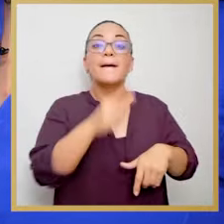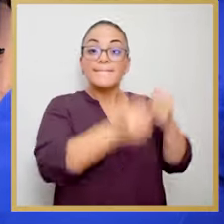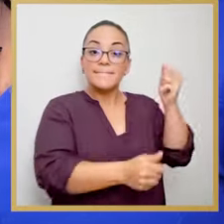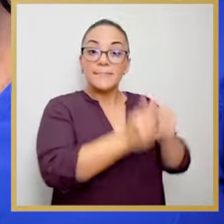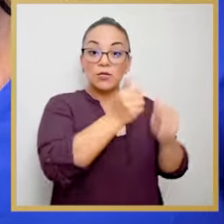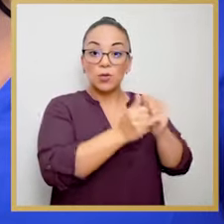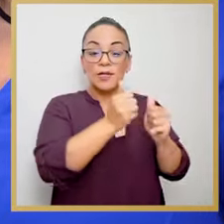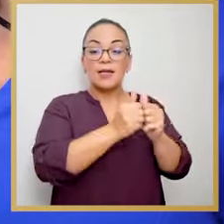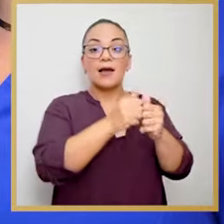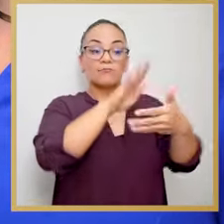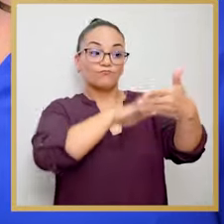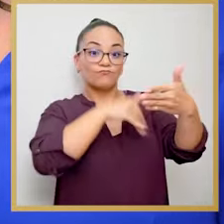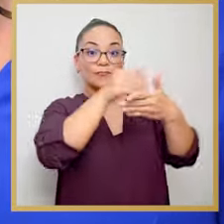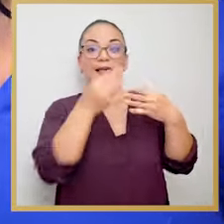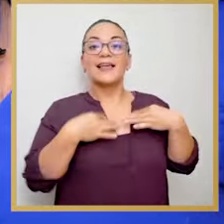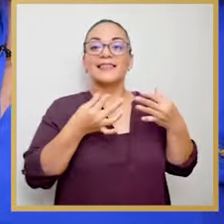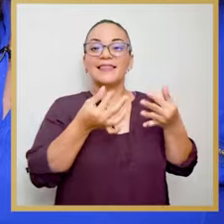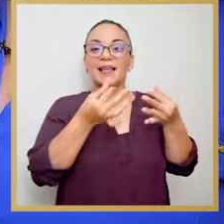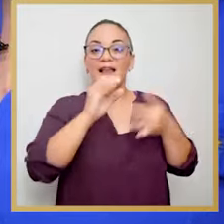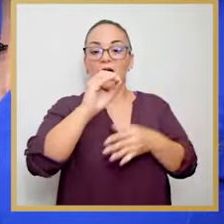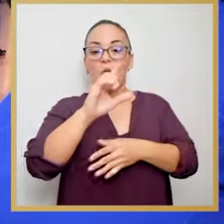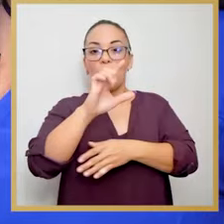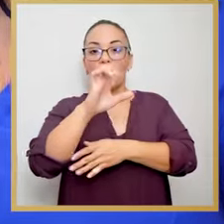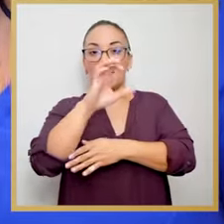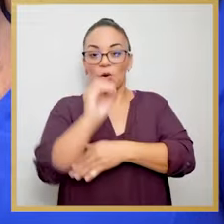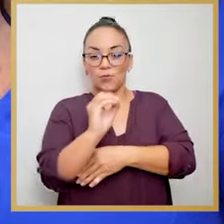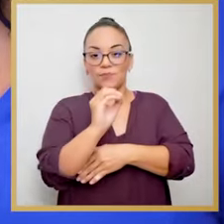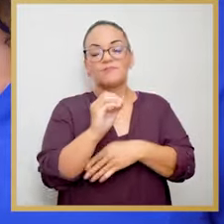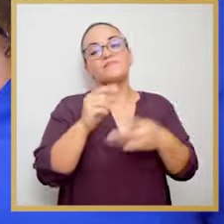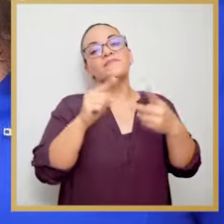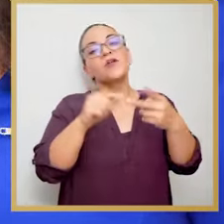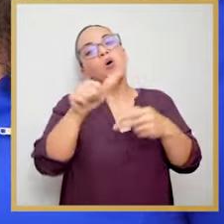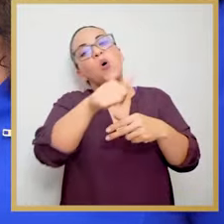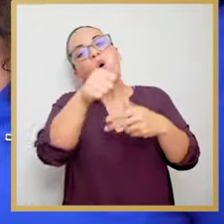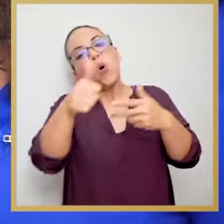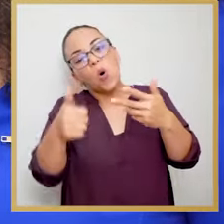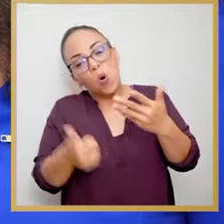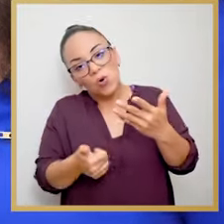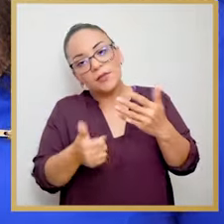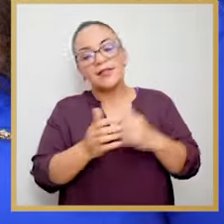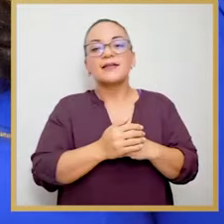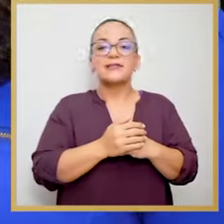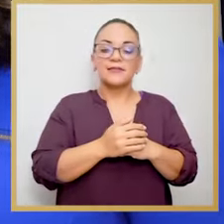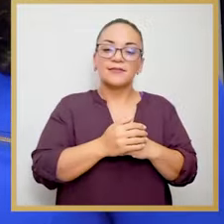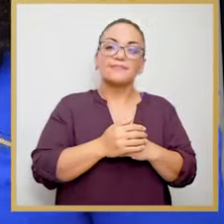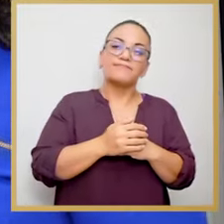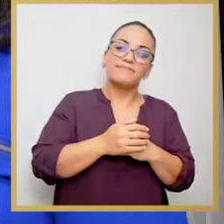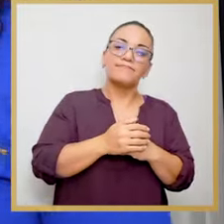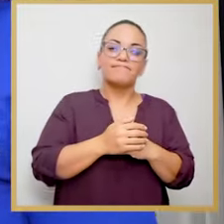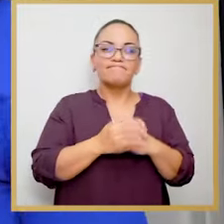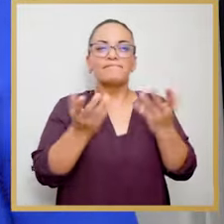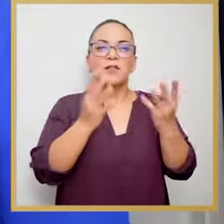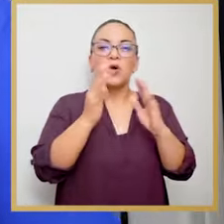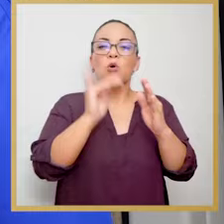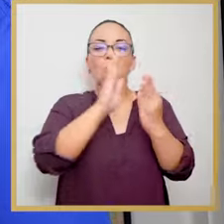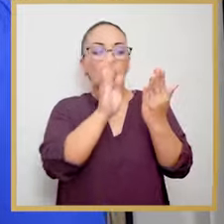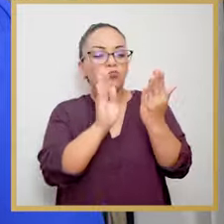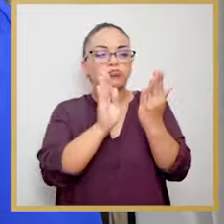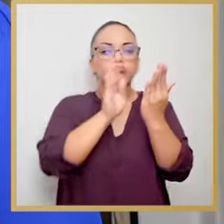mayoría es óleo sobre tela y algunas, como las que estamos viendo acá, ya con una capa